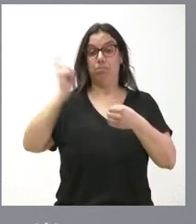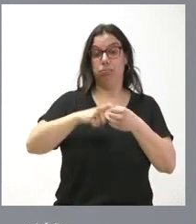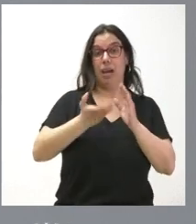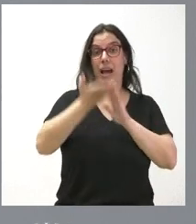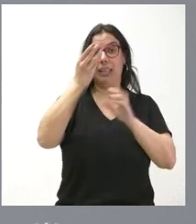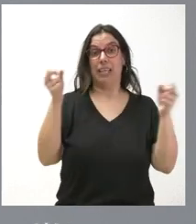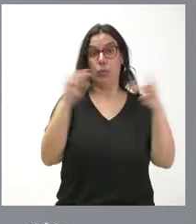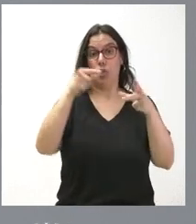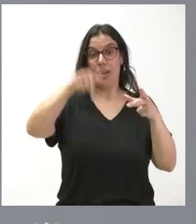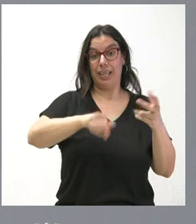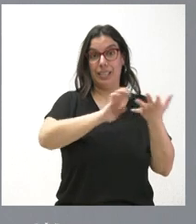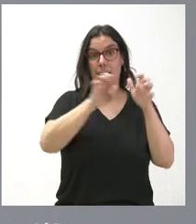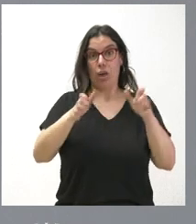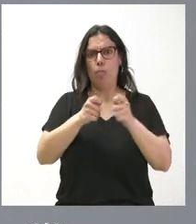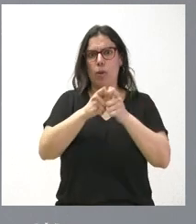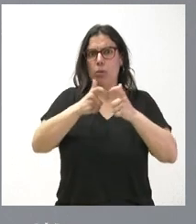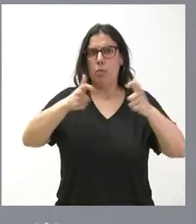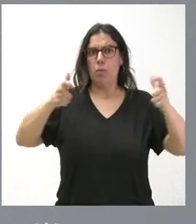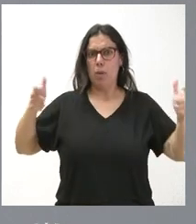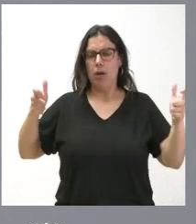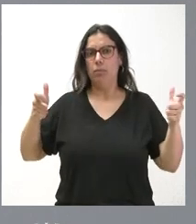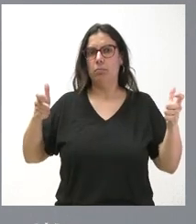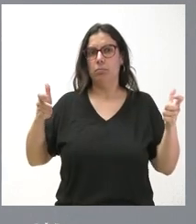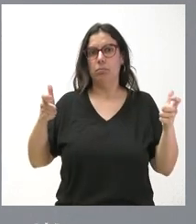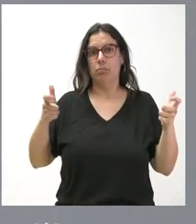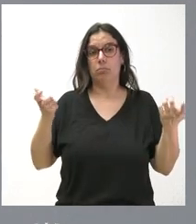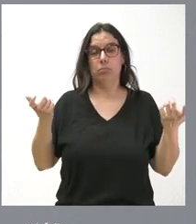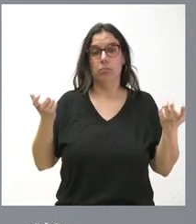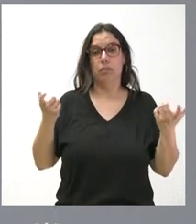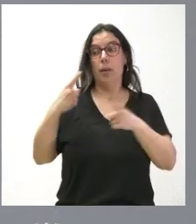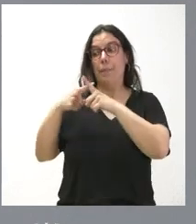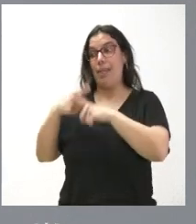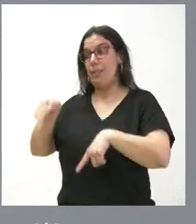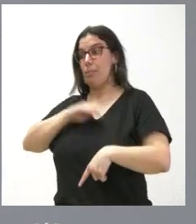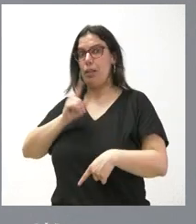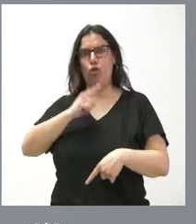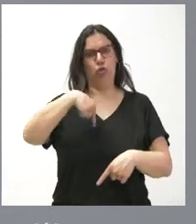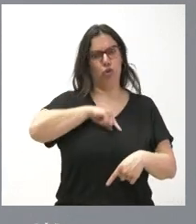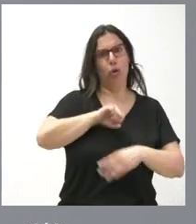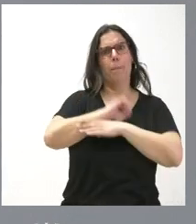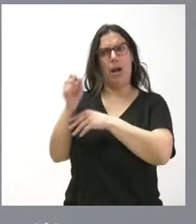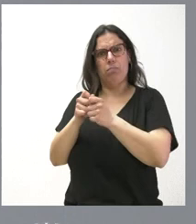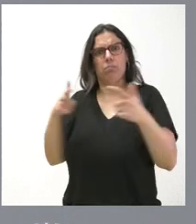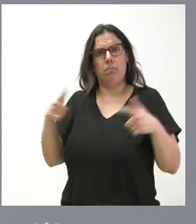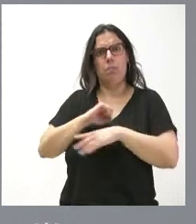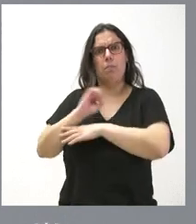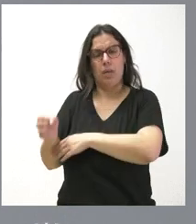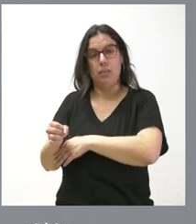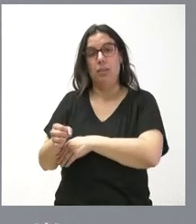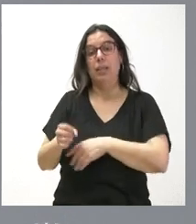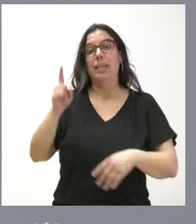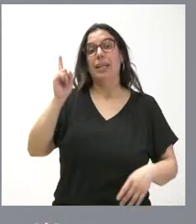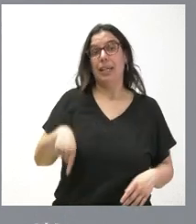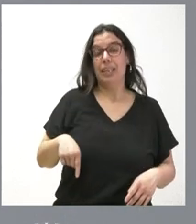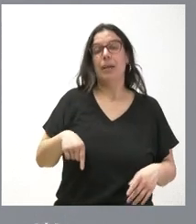social en Castilla y León ha venido creciendo y ha venido creciendo más que la media nacional. Y, además, el saldo migratorio de Castilla y es